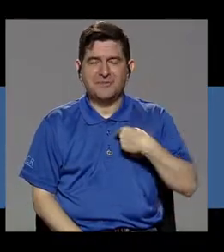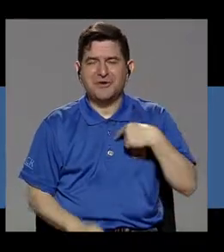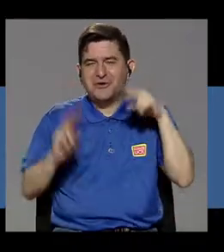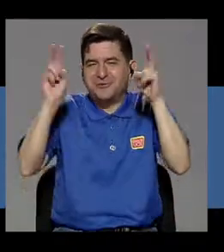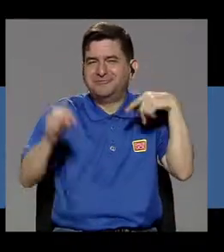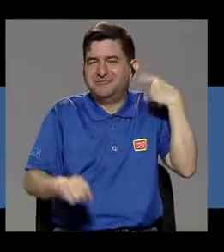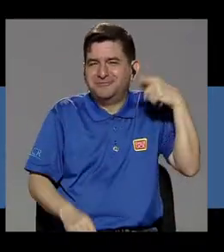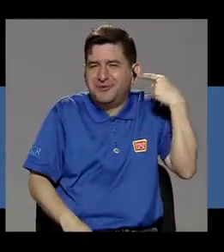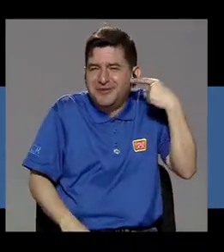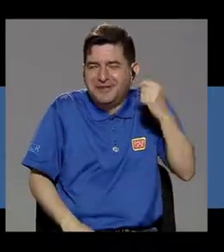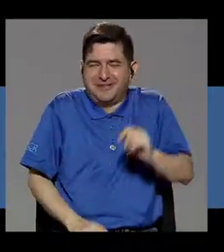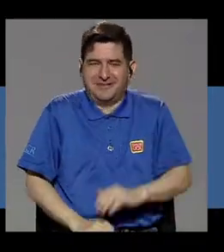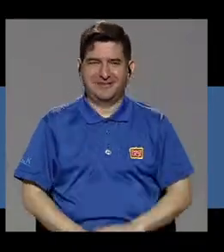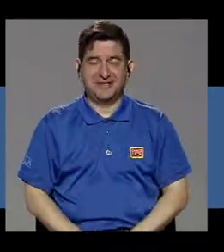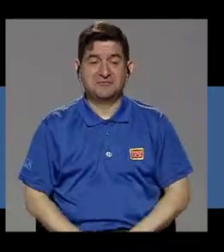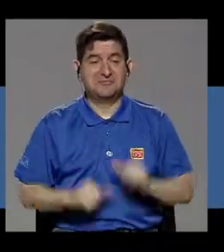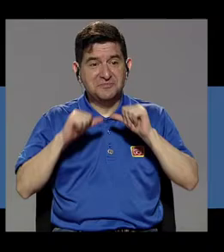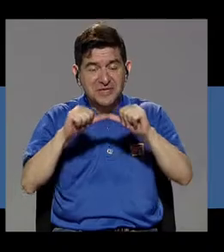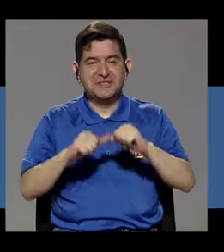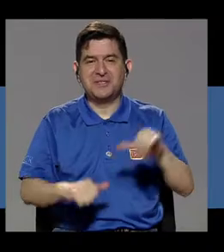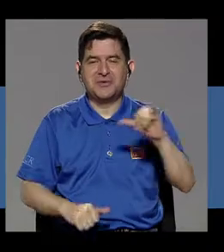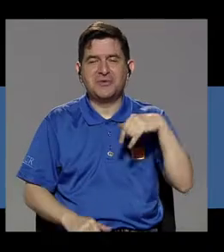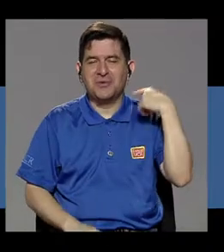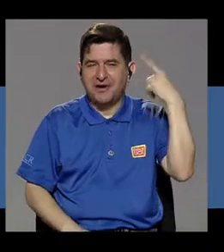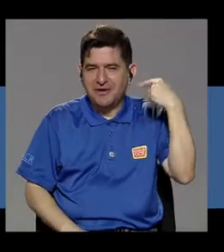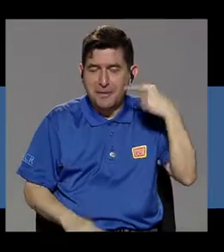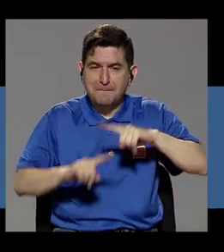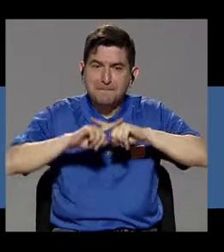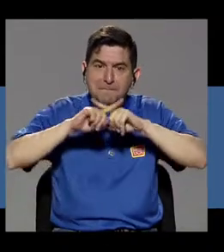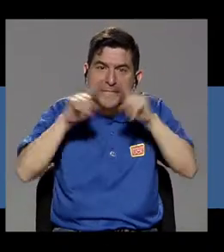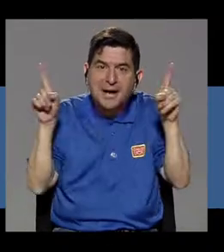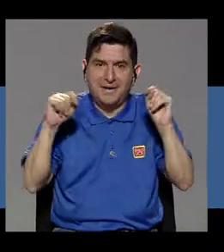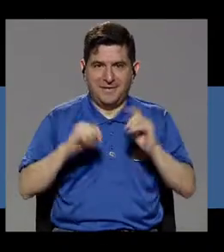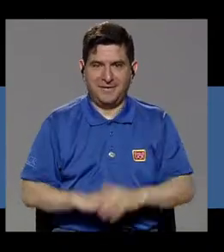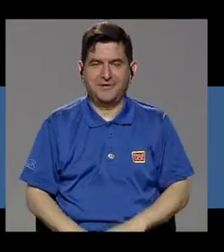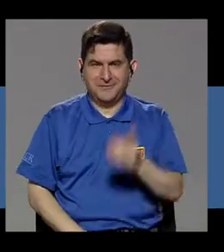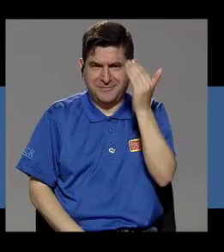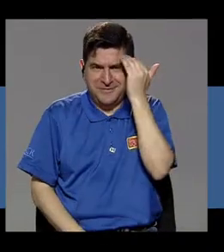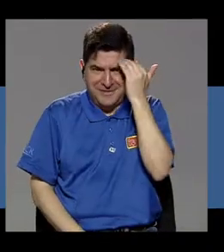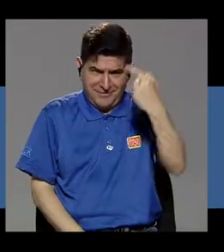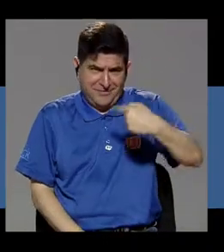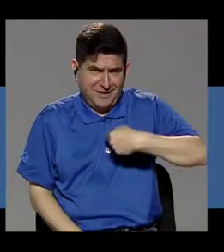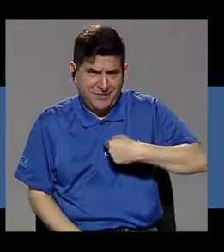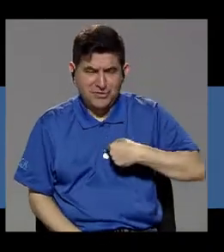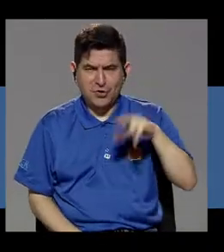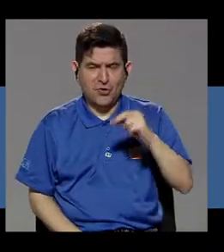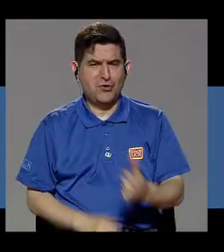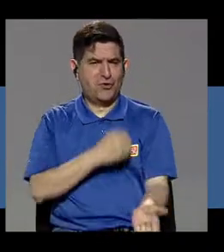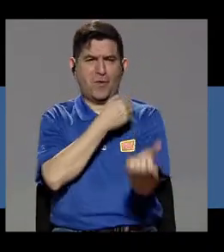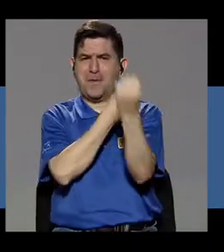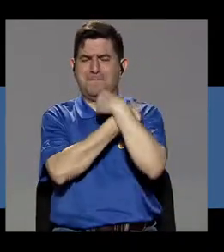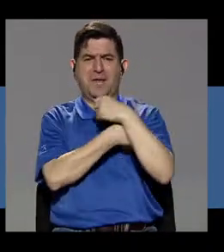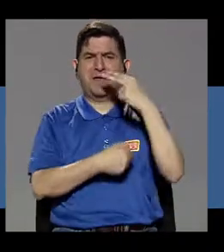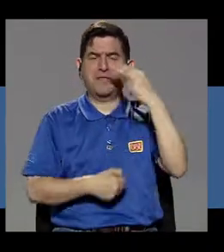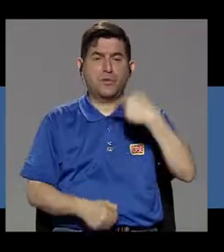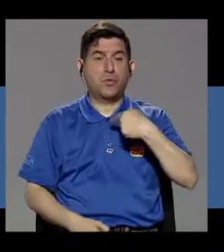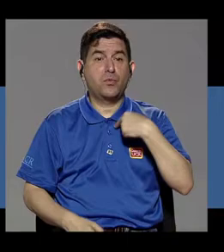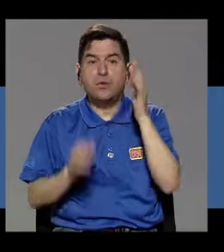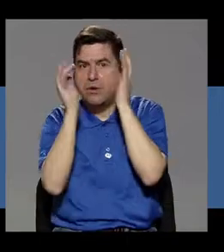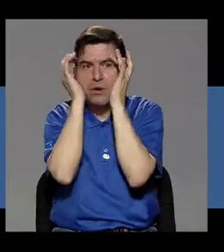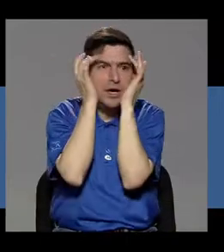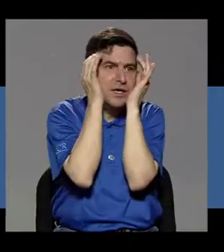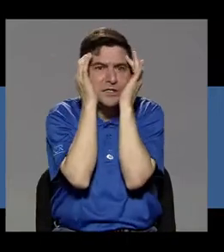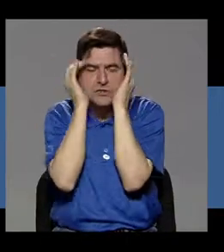poquillo loquilla, pues continúo con esa locura, pero sí el saber uno que no lo vence un cigarrillo por estar